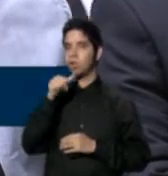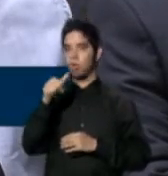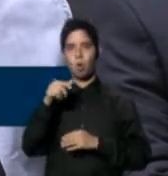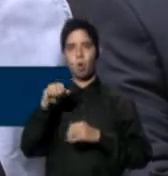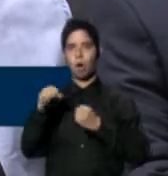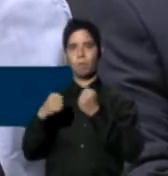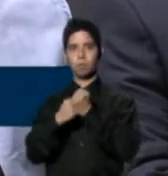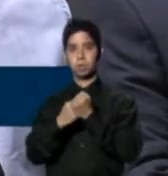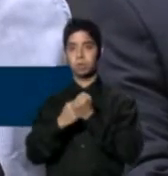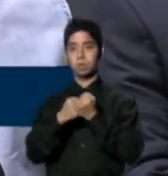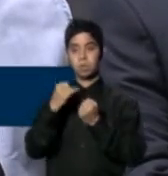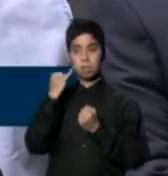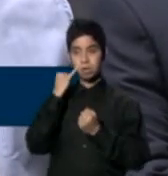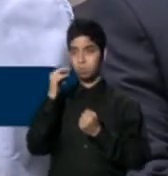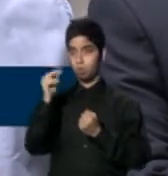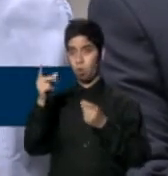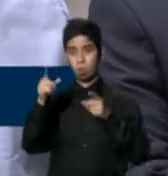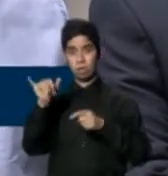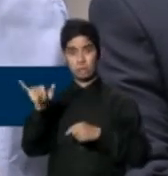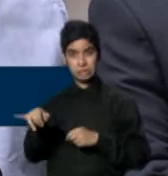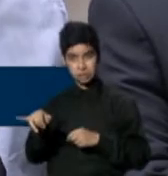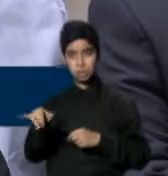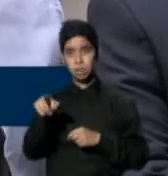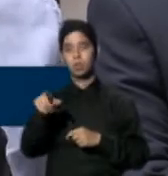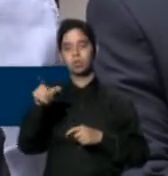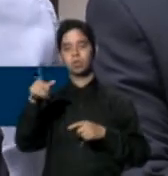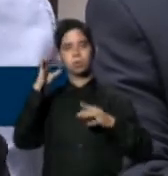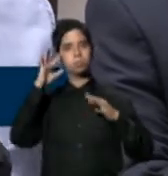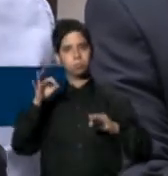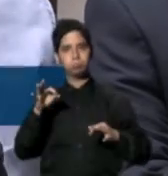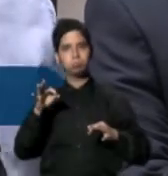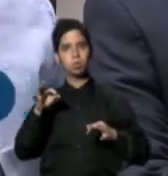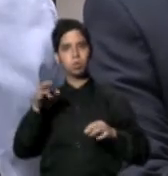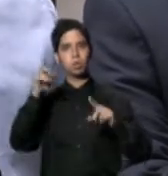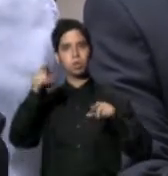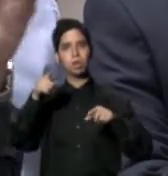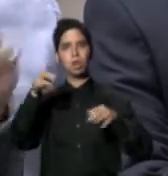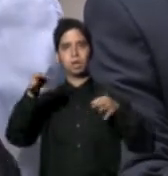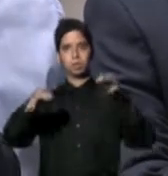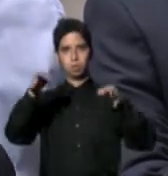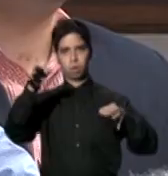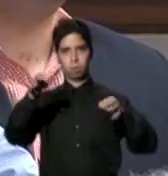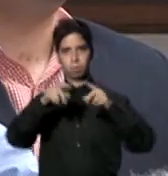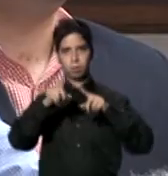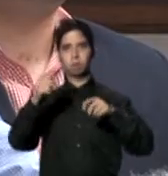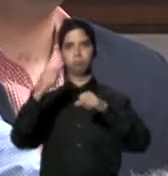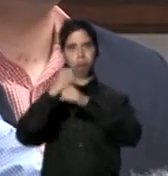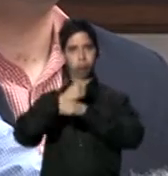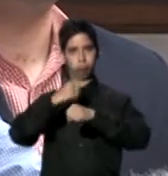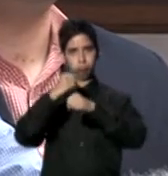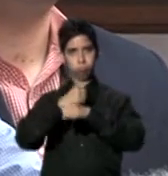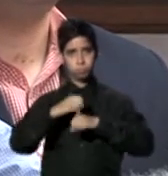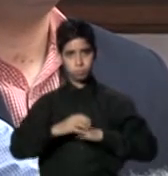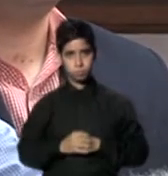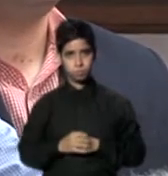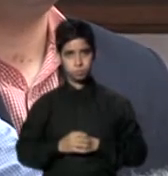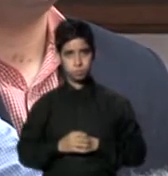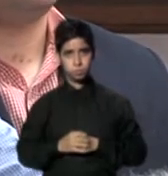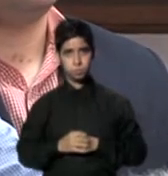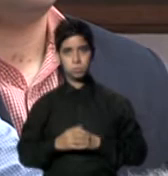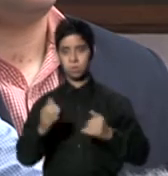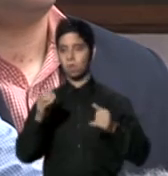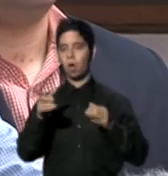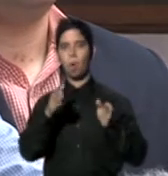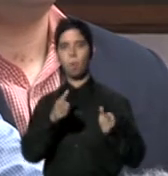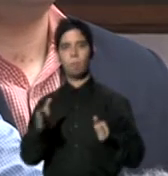a los tribunales. Asimismo, se comprometieron a redoblar esfuerzos para combatir el virus con un plan